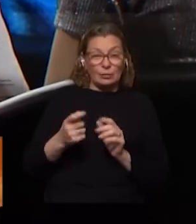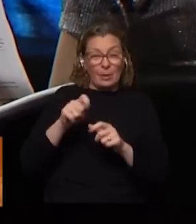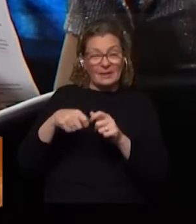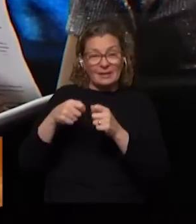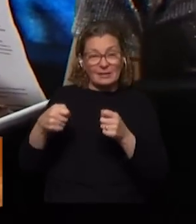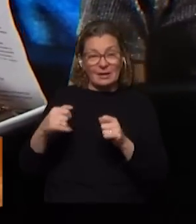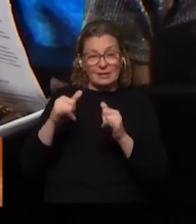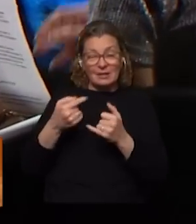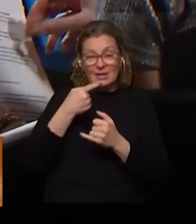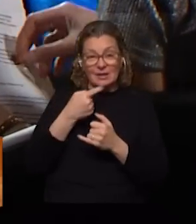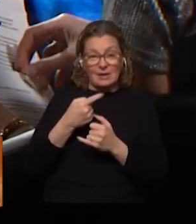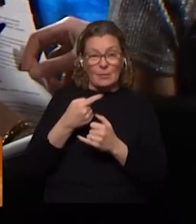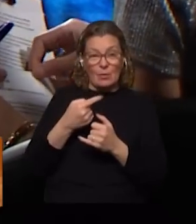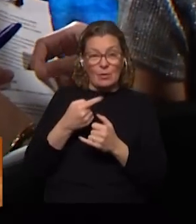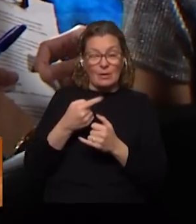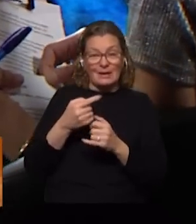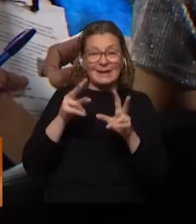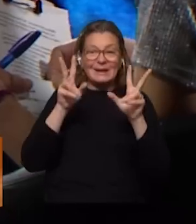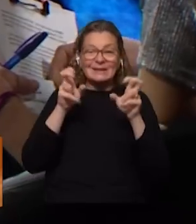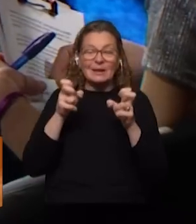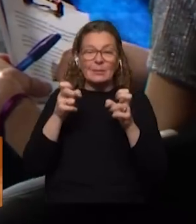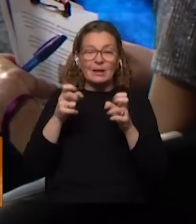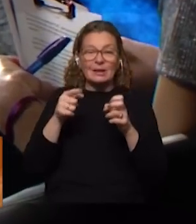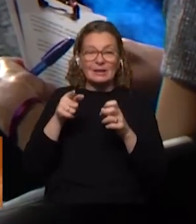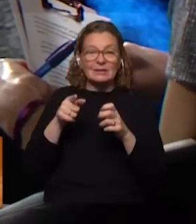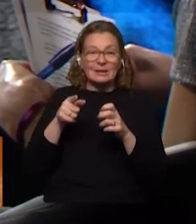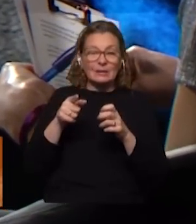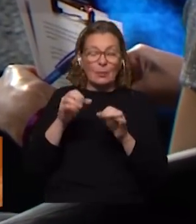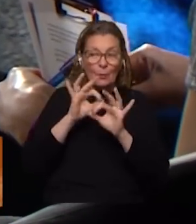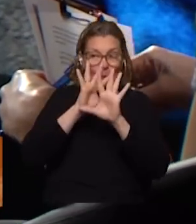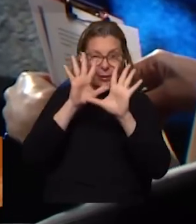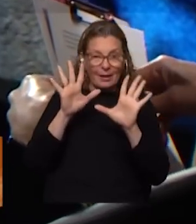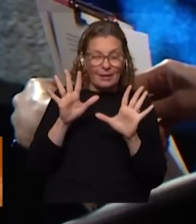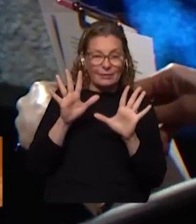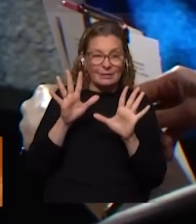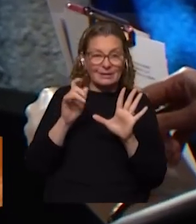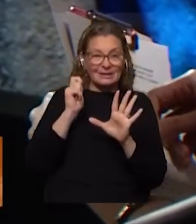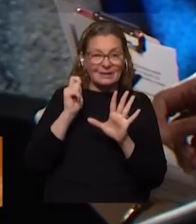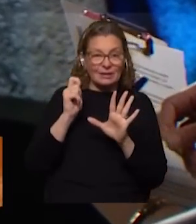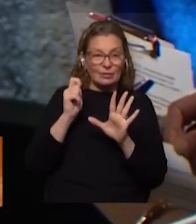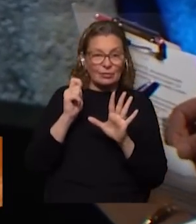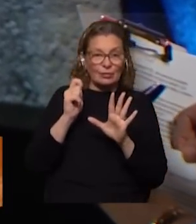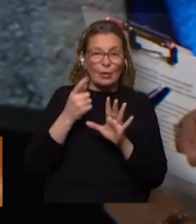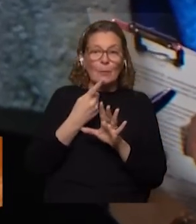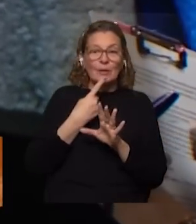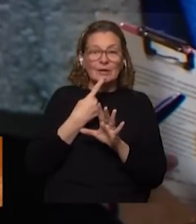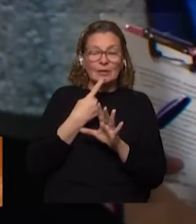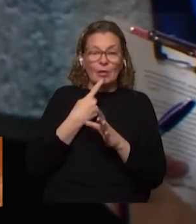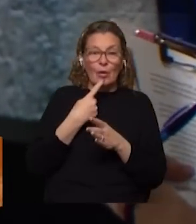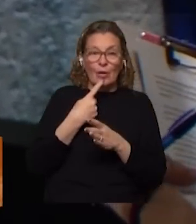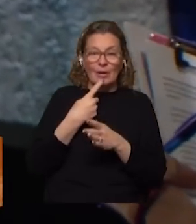ya dijimos los pilares el tema es que mientras este tiene bien claro quiénes son los promotores políticos